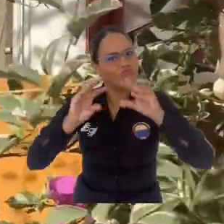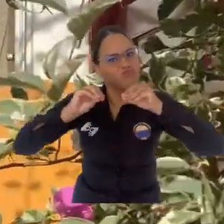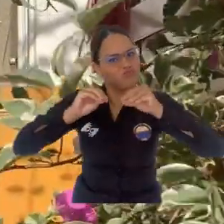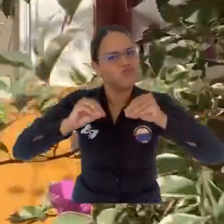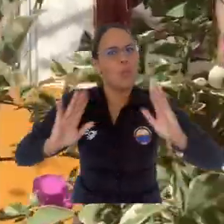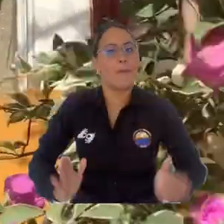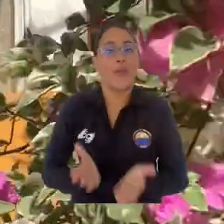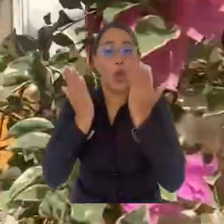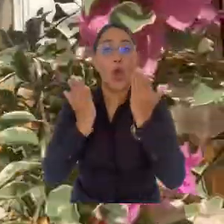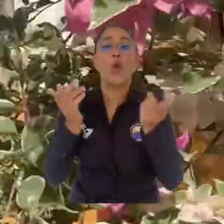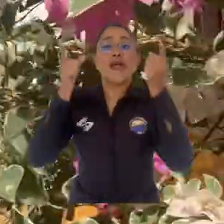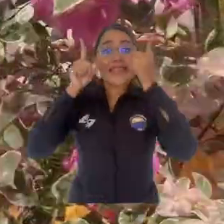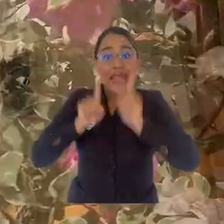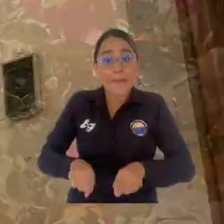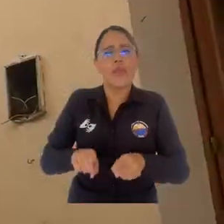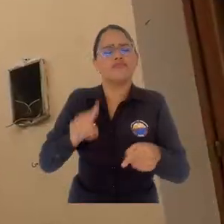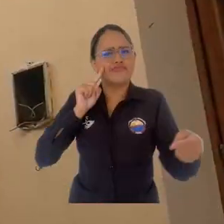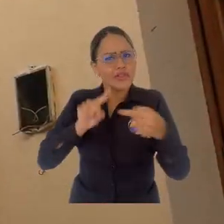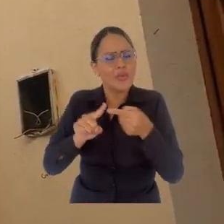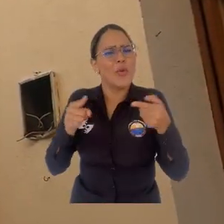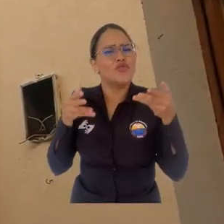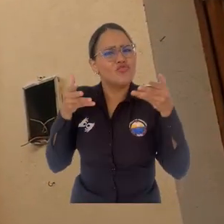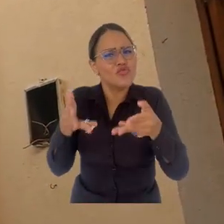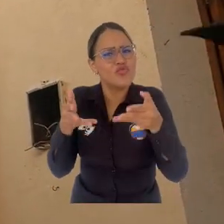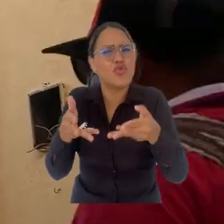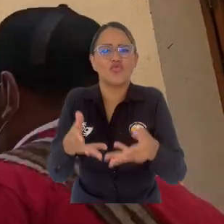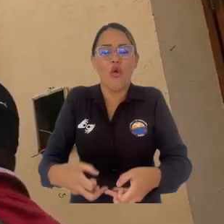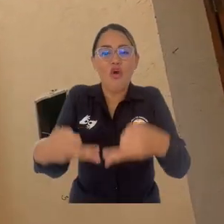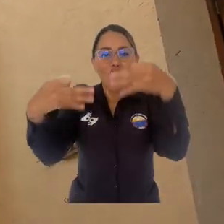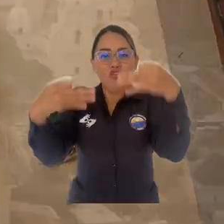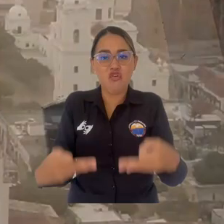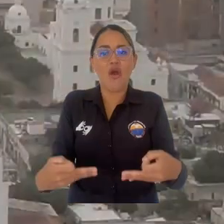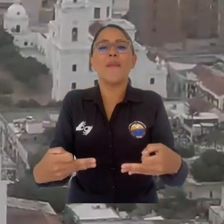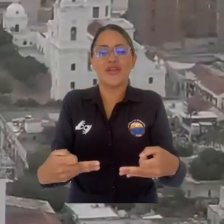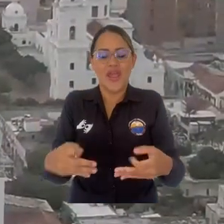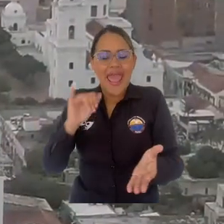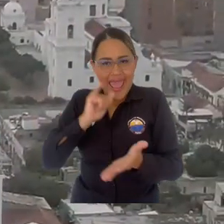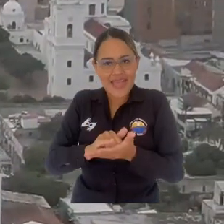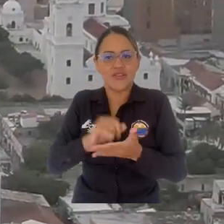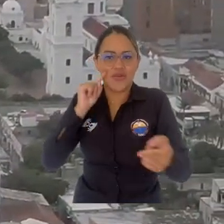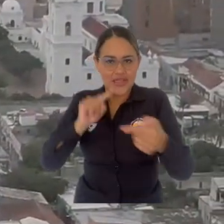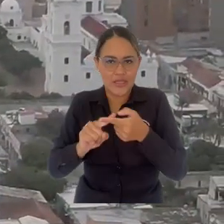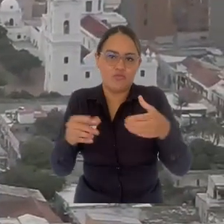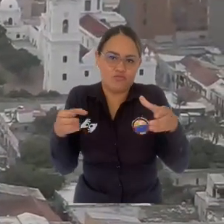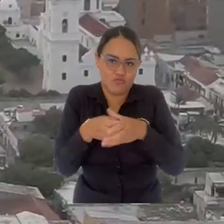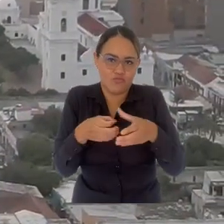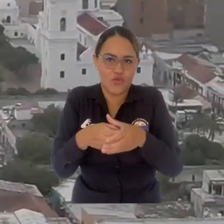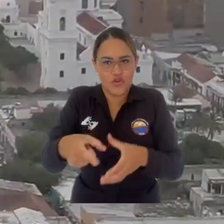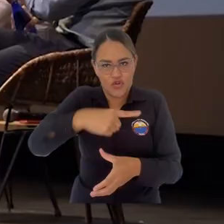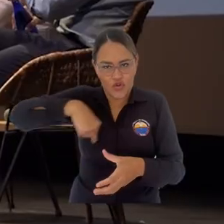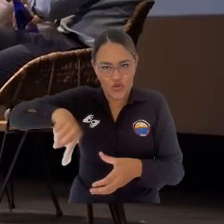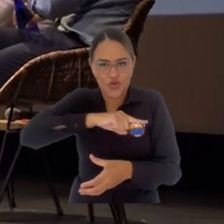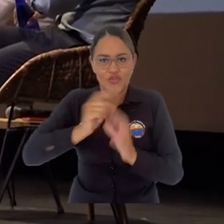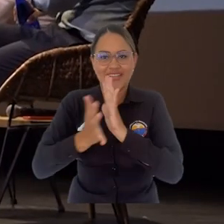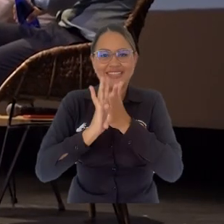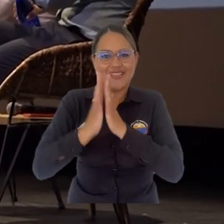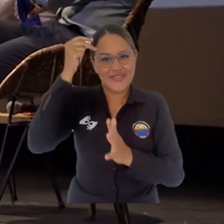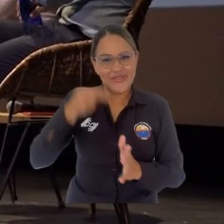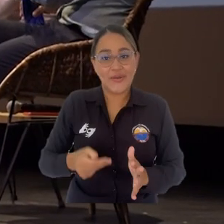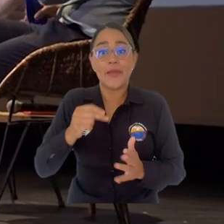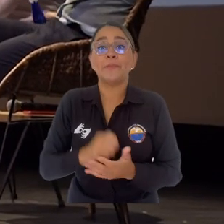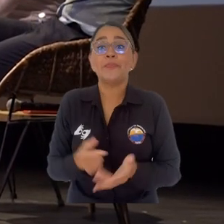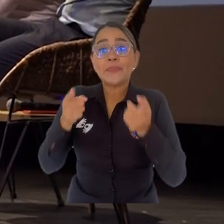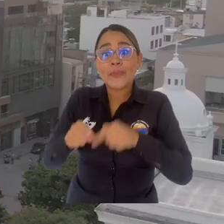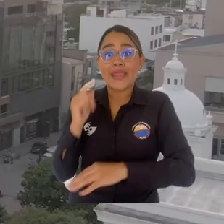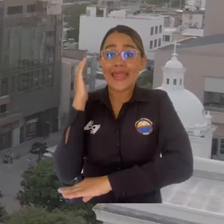gente que es tan importante para nosotros y obviamente para seguir apostándole a la formalización que es uno de los pilares de la Corporación Centro Histórico. Durante su intervención